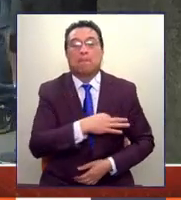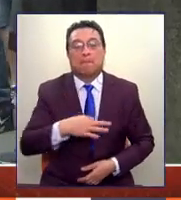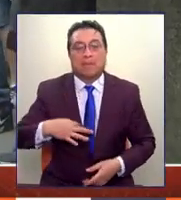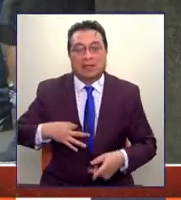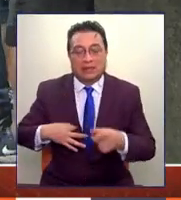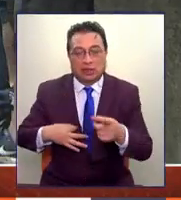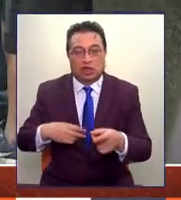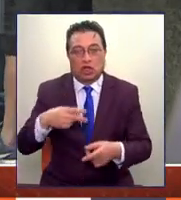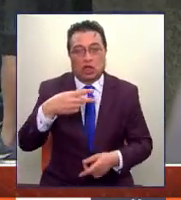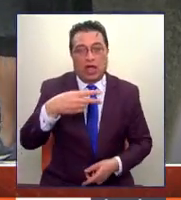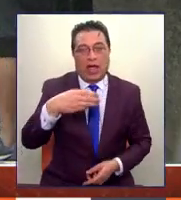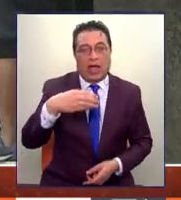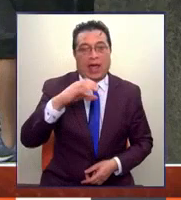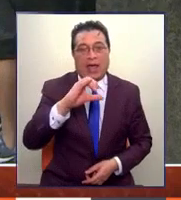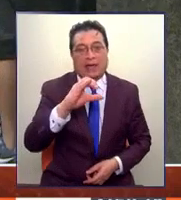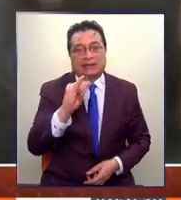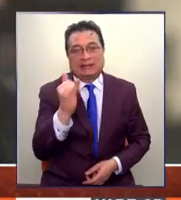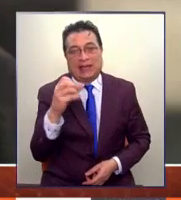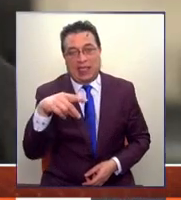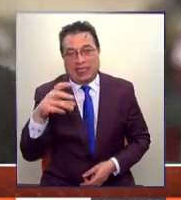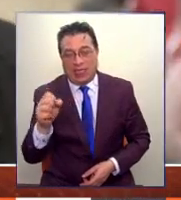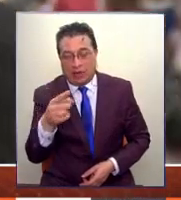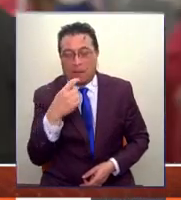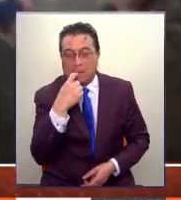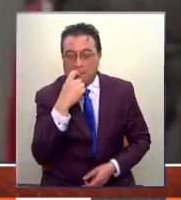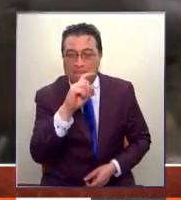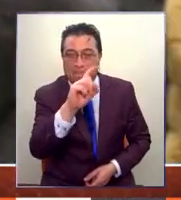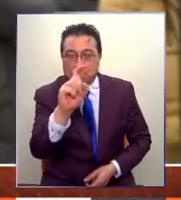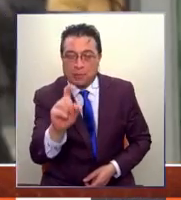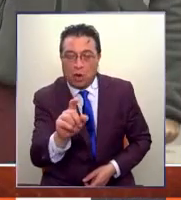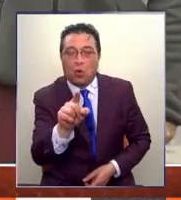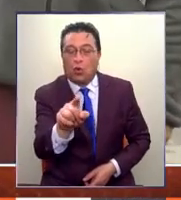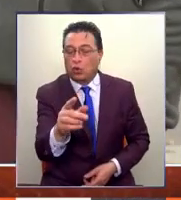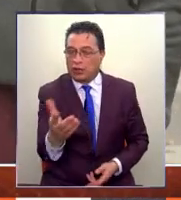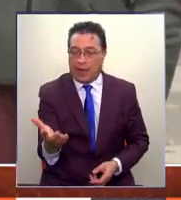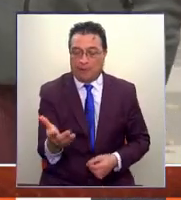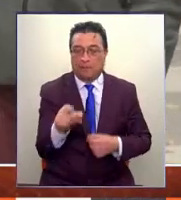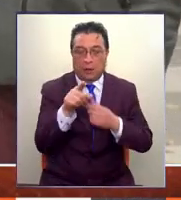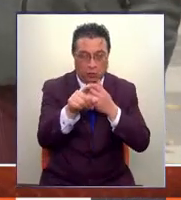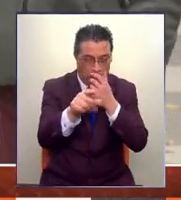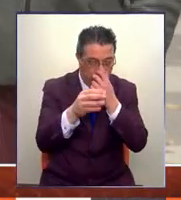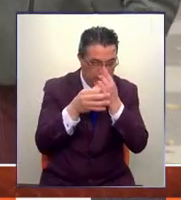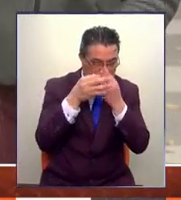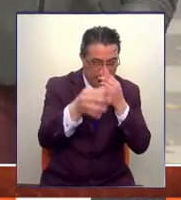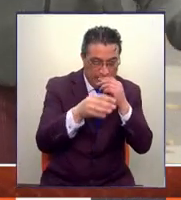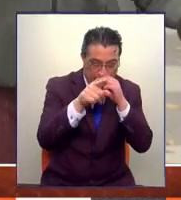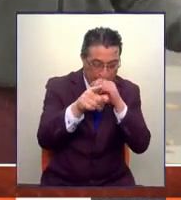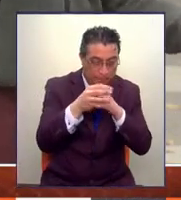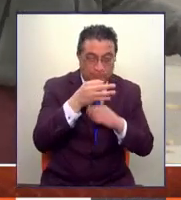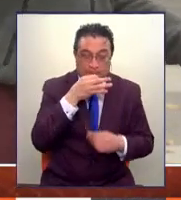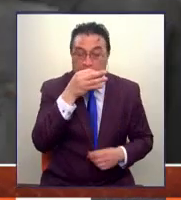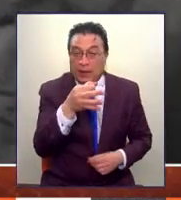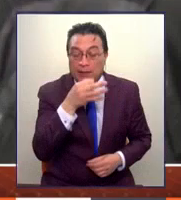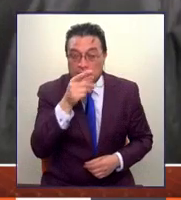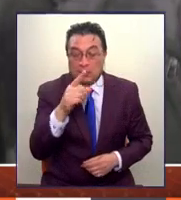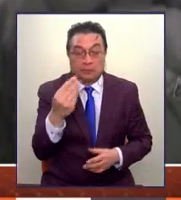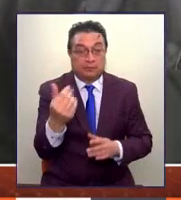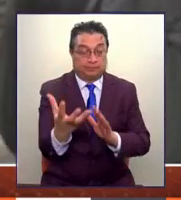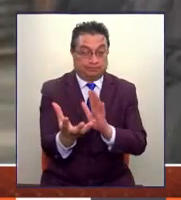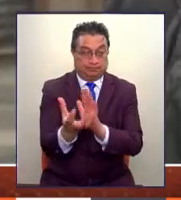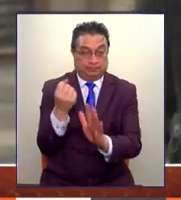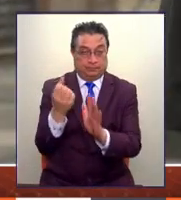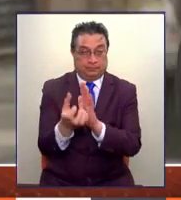ministro de Hacienda, Ignacio Briones, le quería preguntar por la parte que usted ha insistido, ¿cierto? Usted ha insistido en decir que el retiro del 10